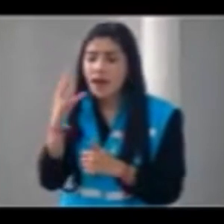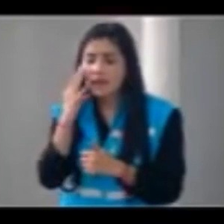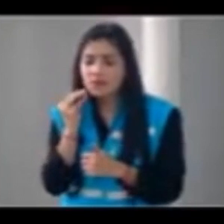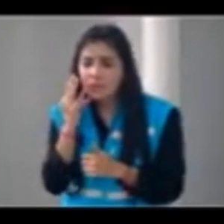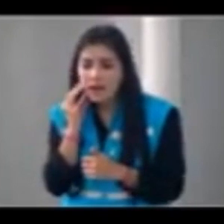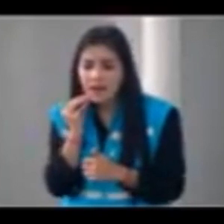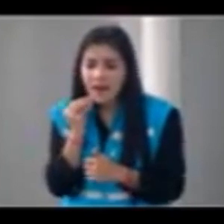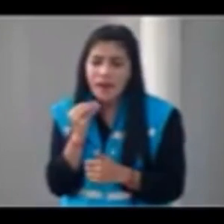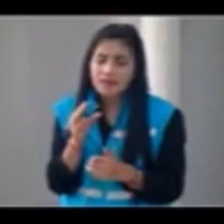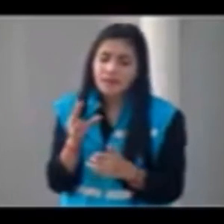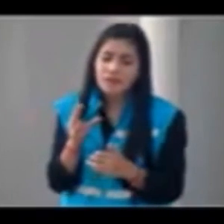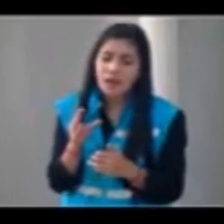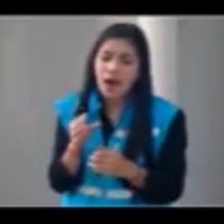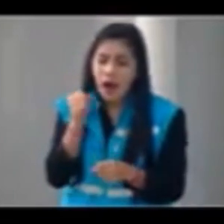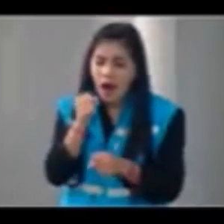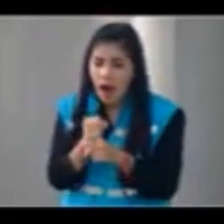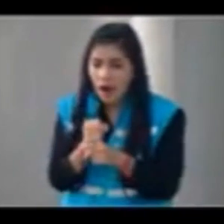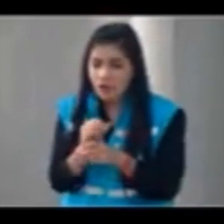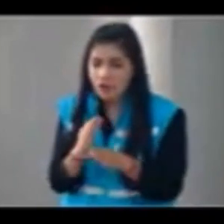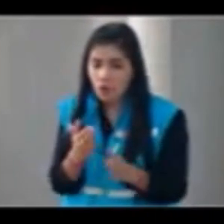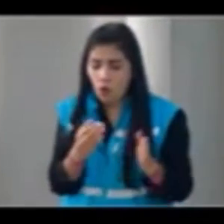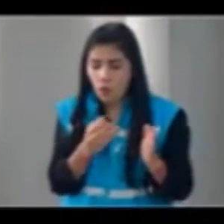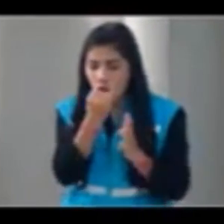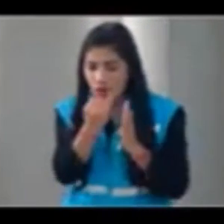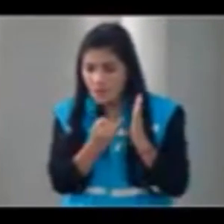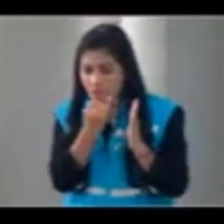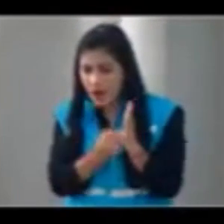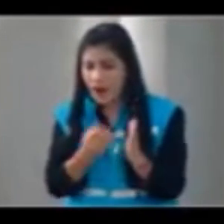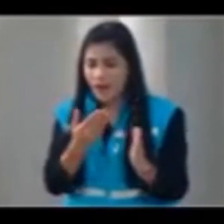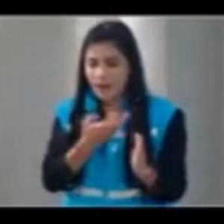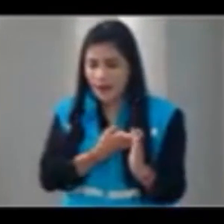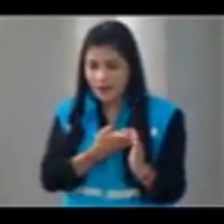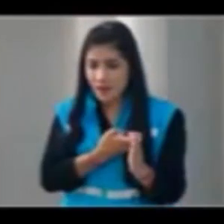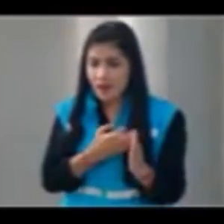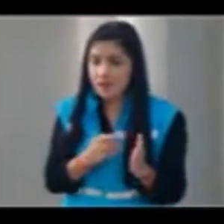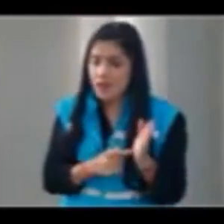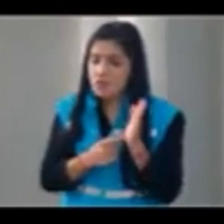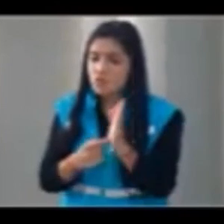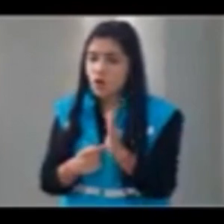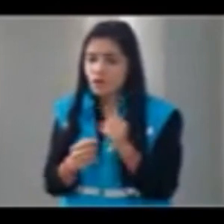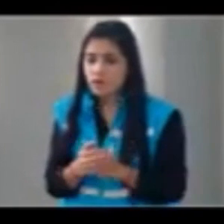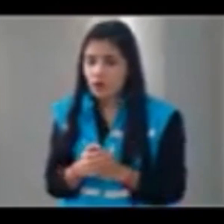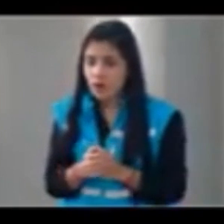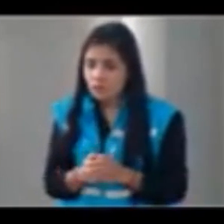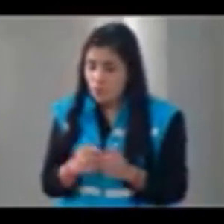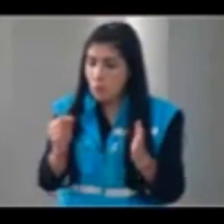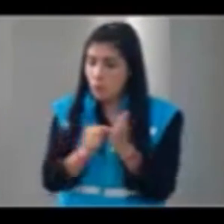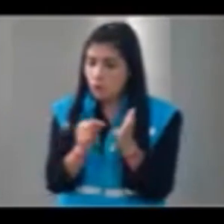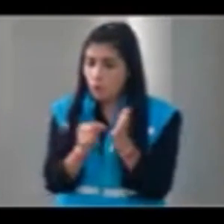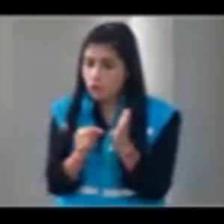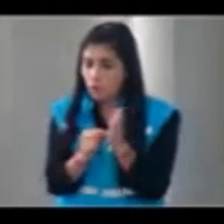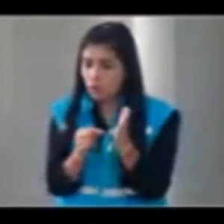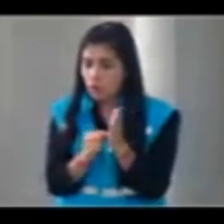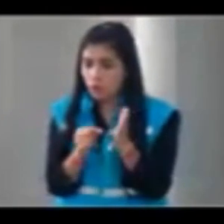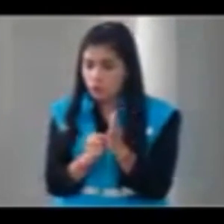usted organice la imagen del alcalde, pues entonces va a tener mayor puntaje. Entonces, ahí digamos, también hay otra